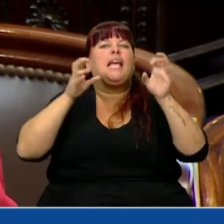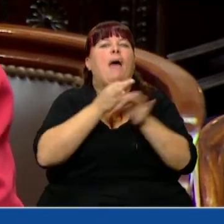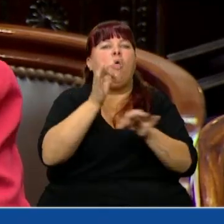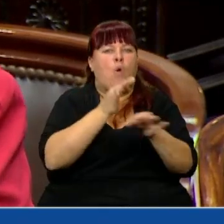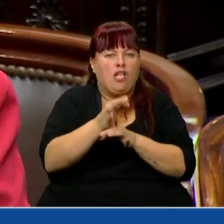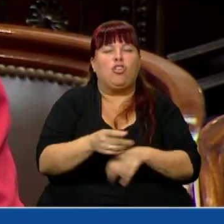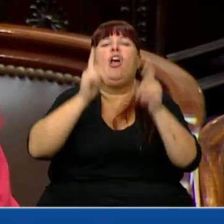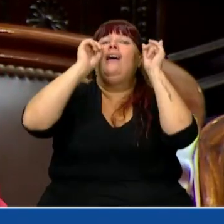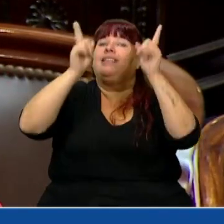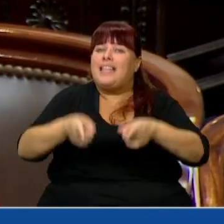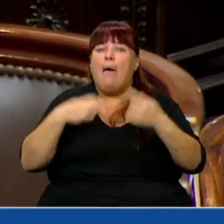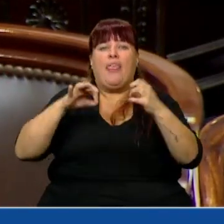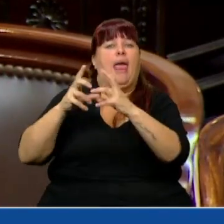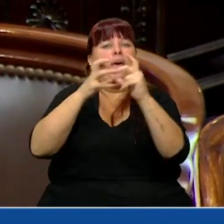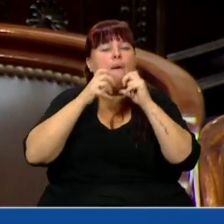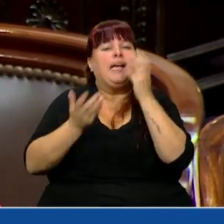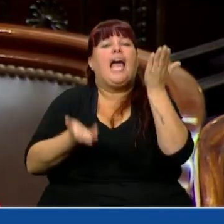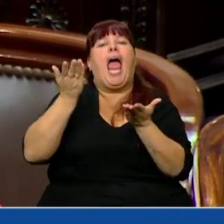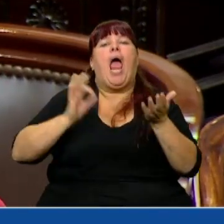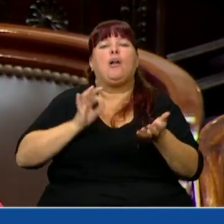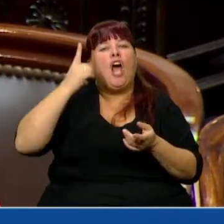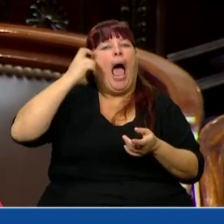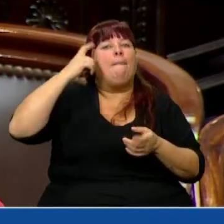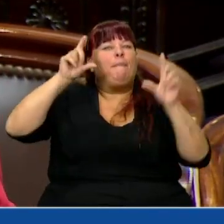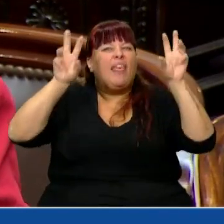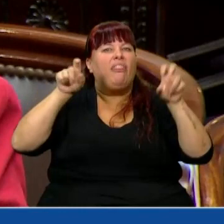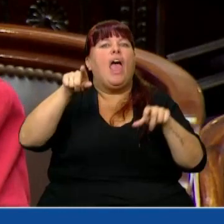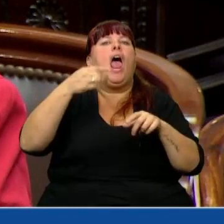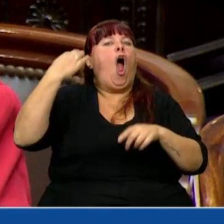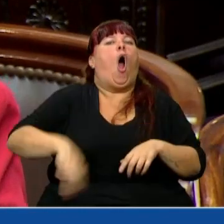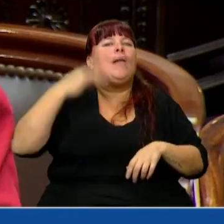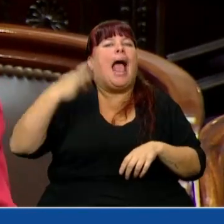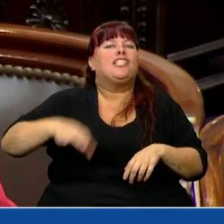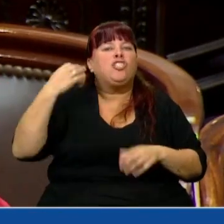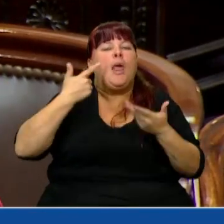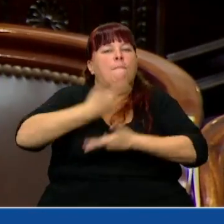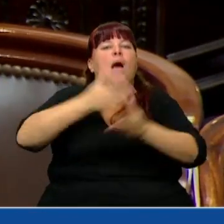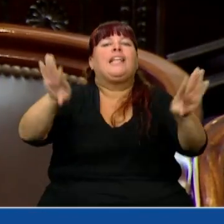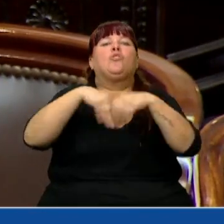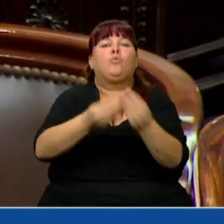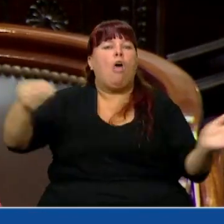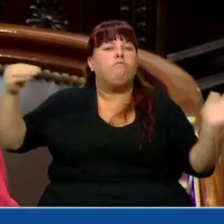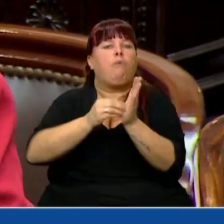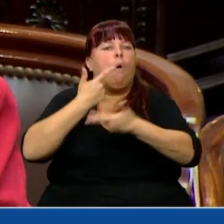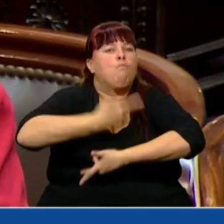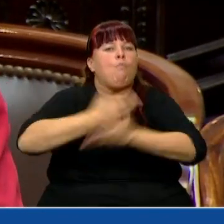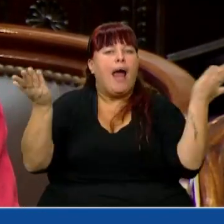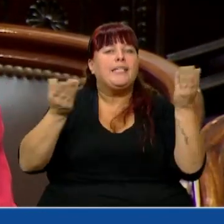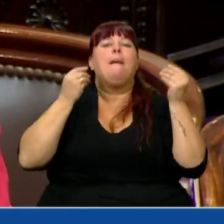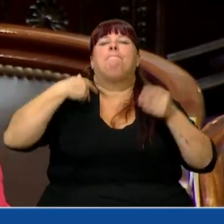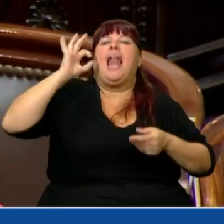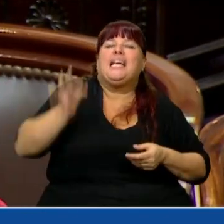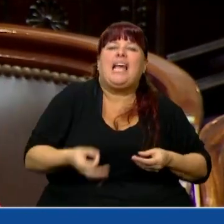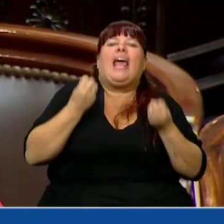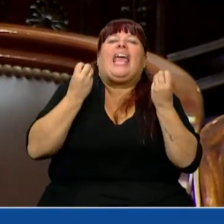educativa. También hay que discutir las evaluaciones, aprender de manera obligatoria y publicar los resultados para que